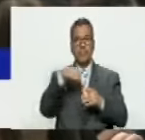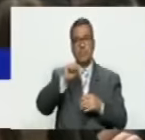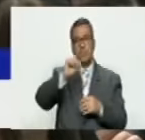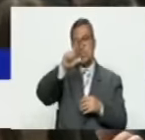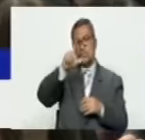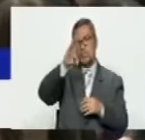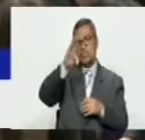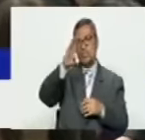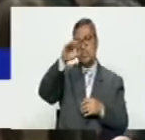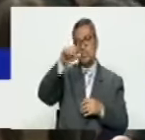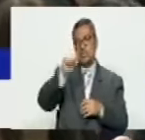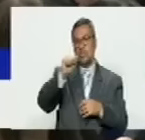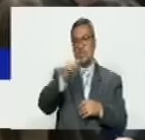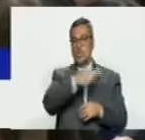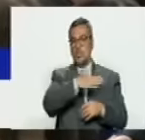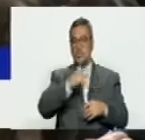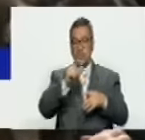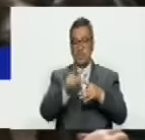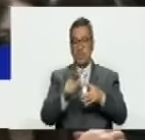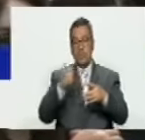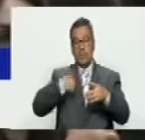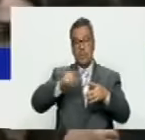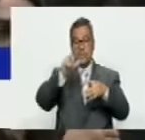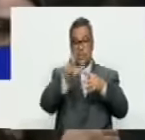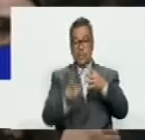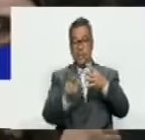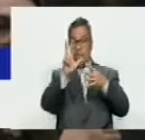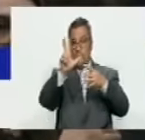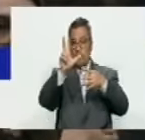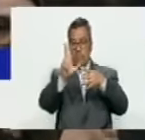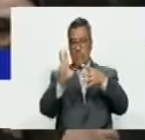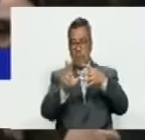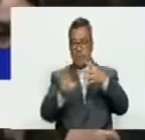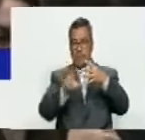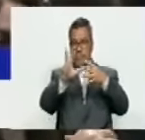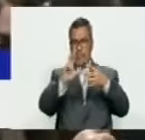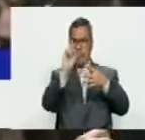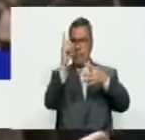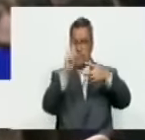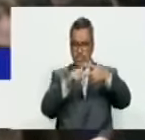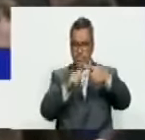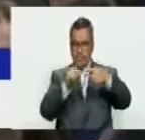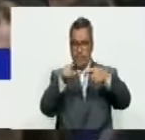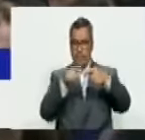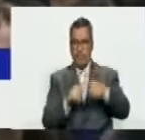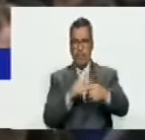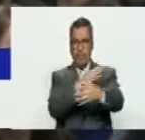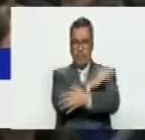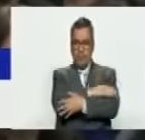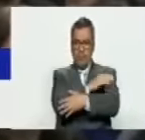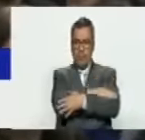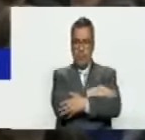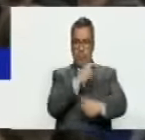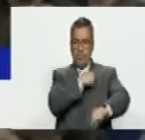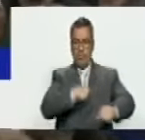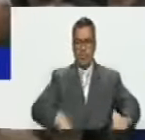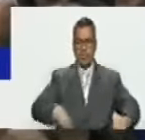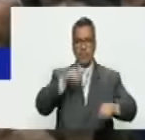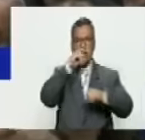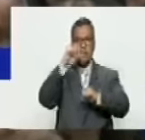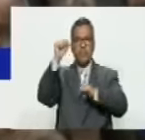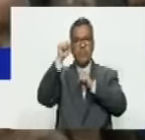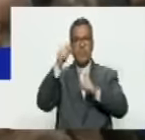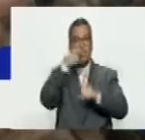tiene tres elementos. En primer lugar, felicitar al presidente Maduro